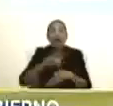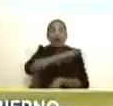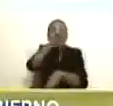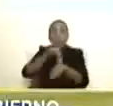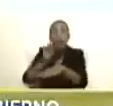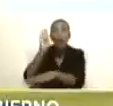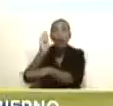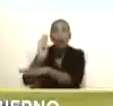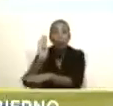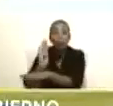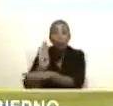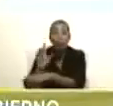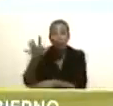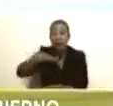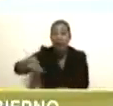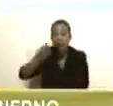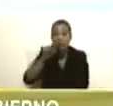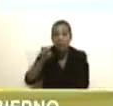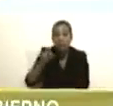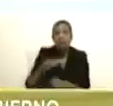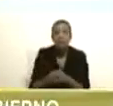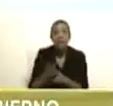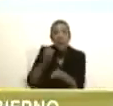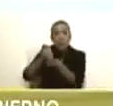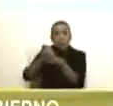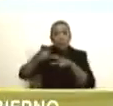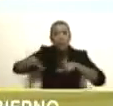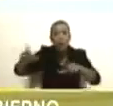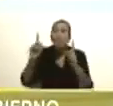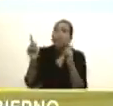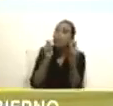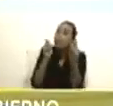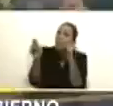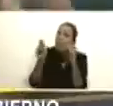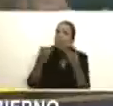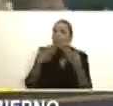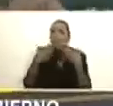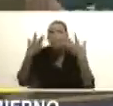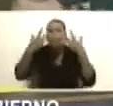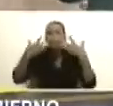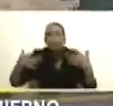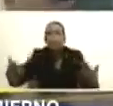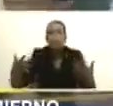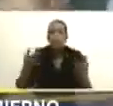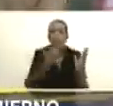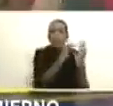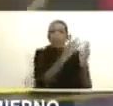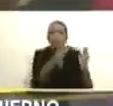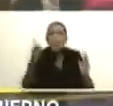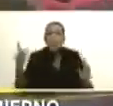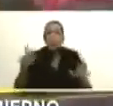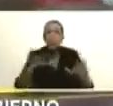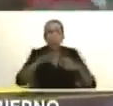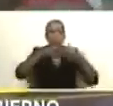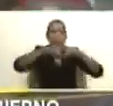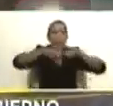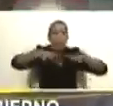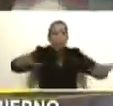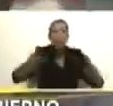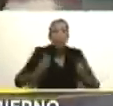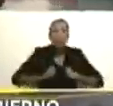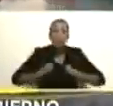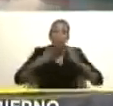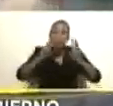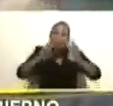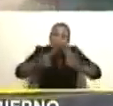protegidos. Que sean un centro de turismo, de biodiversidad y de vida